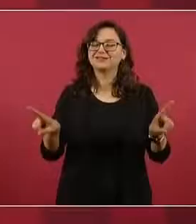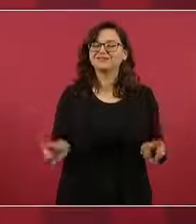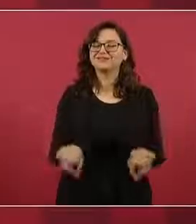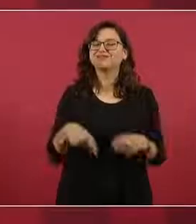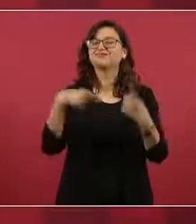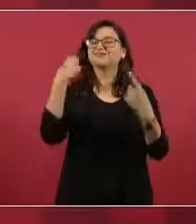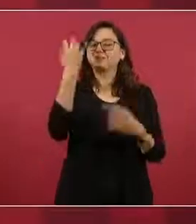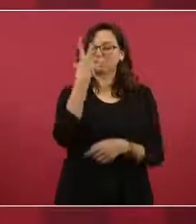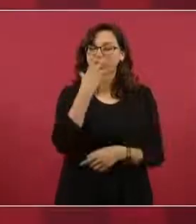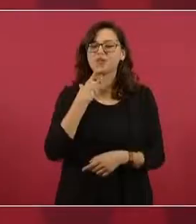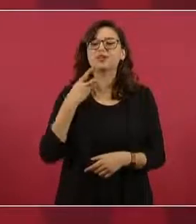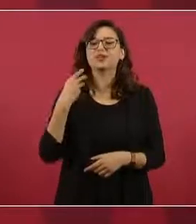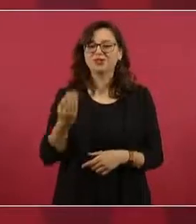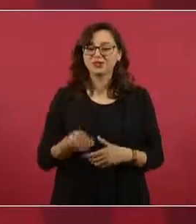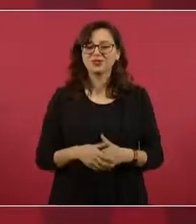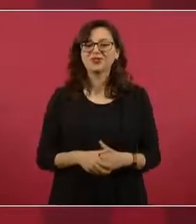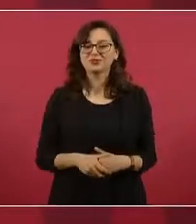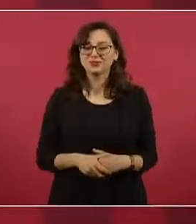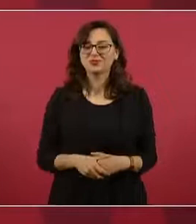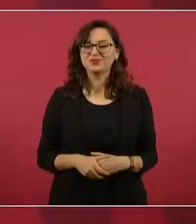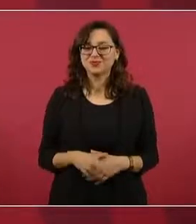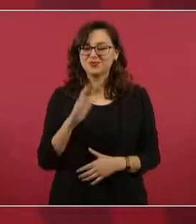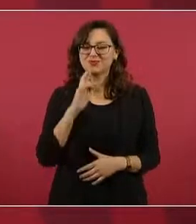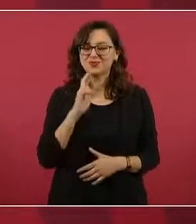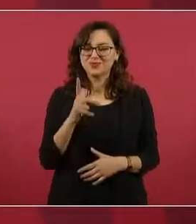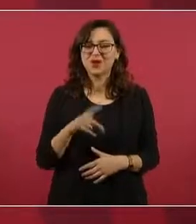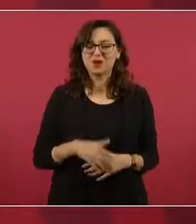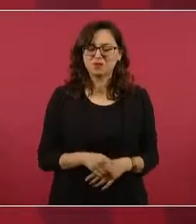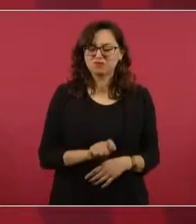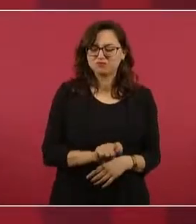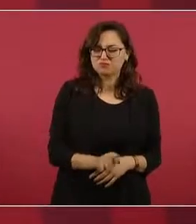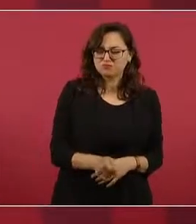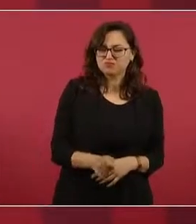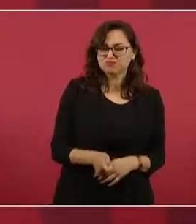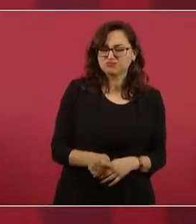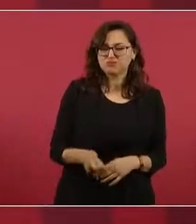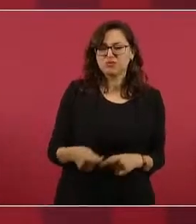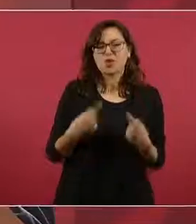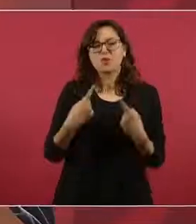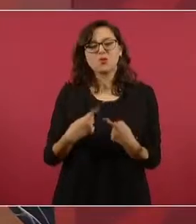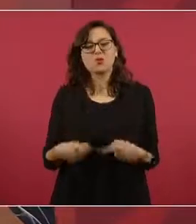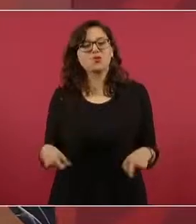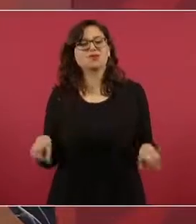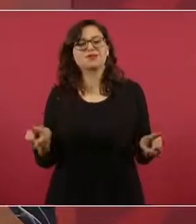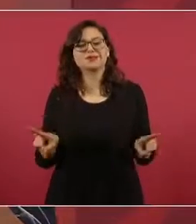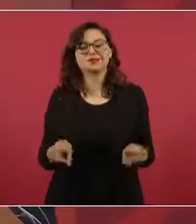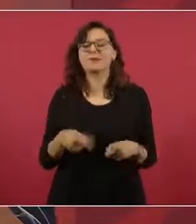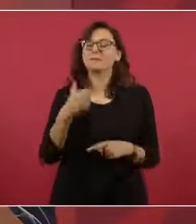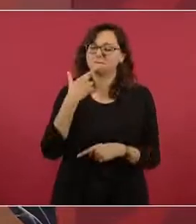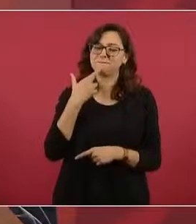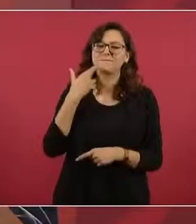Cuando vayas en el carro, pon música clásica.